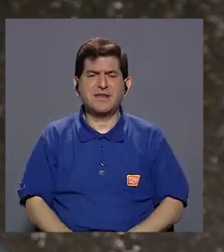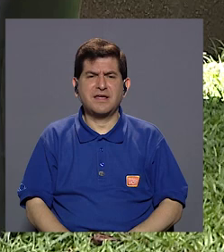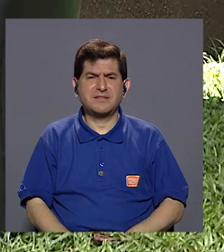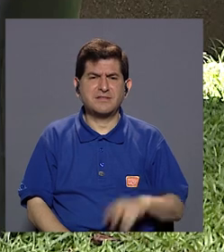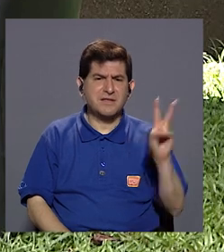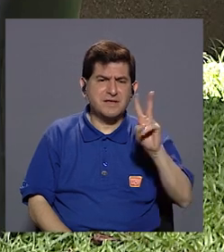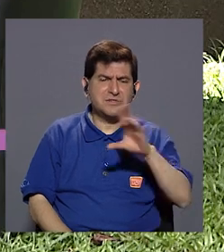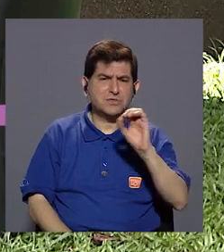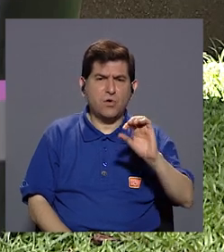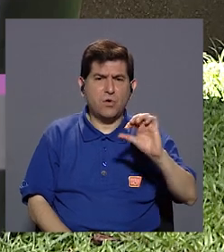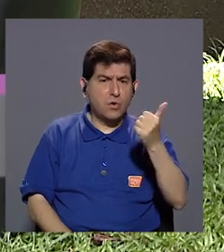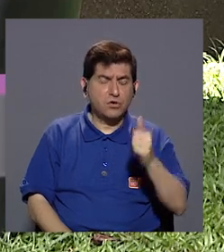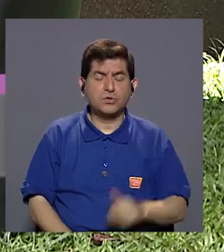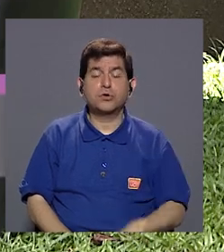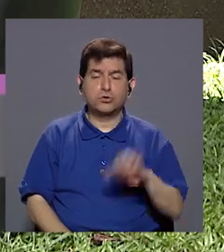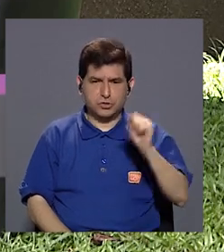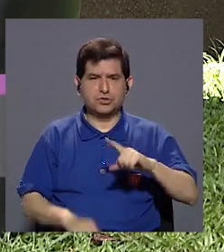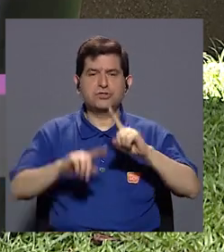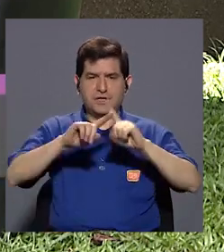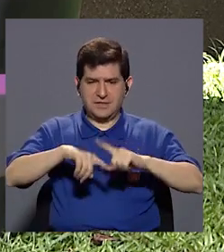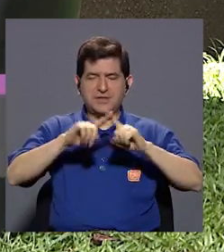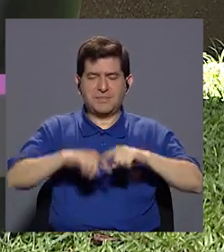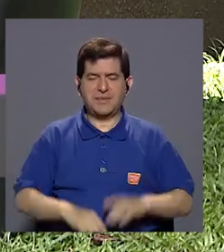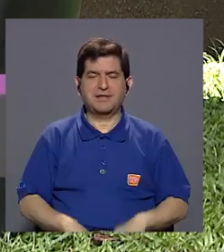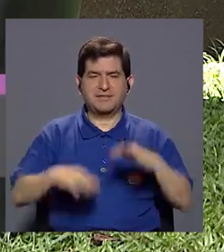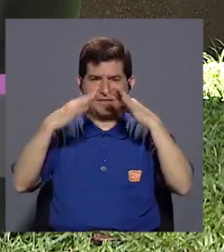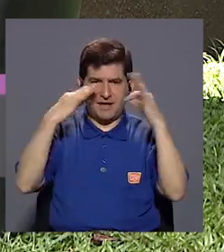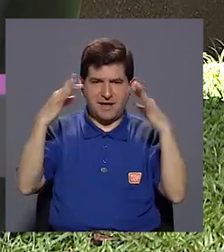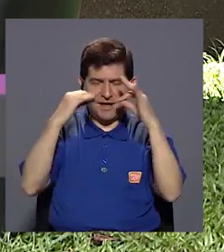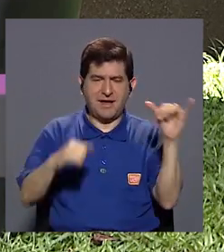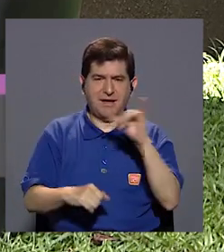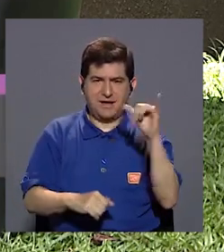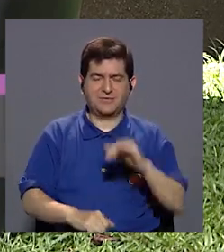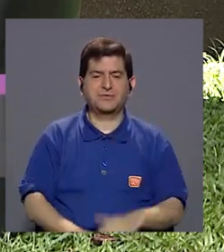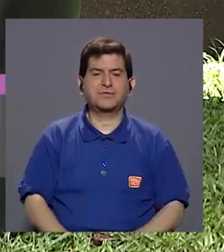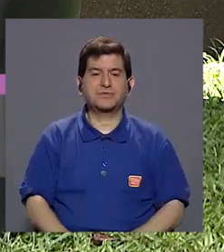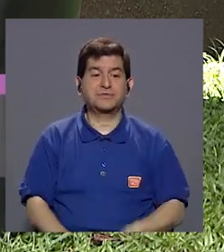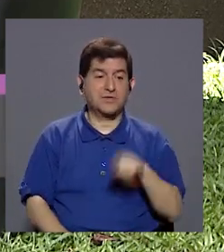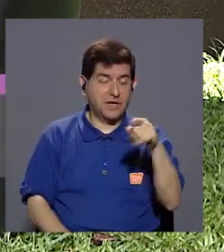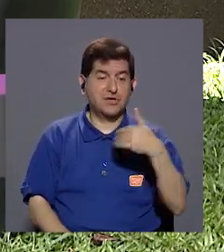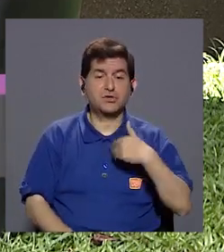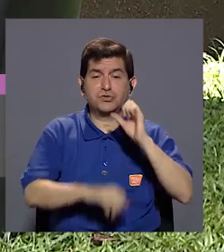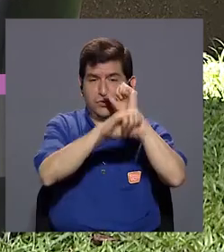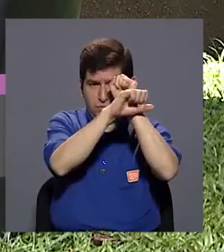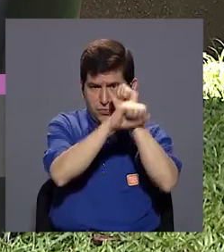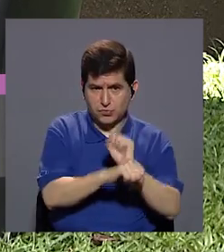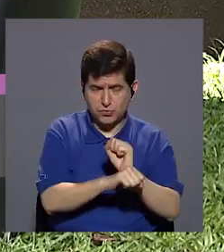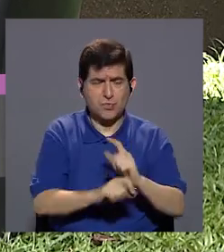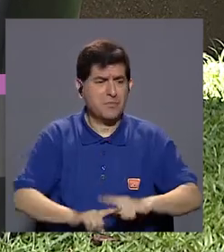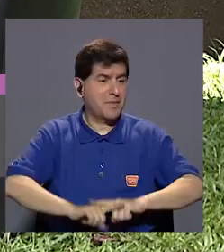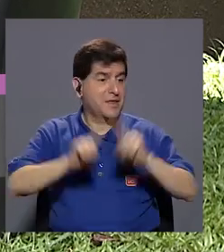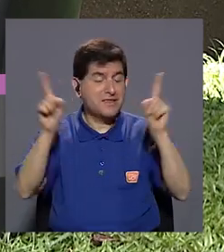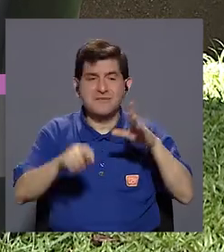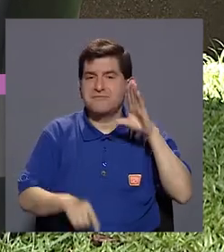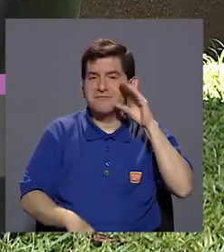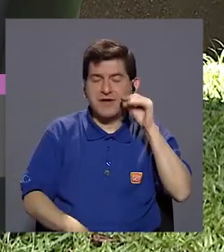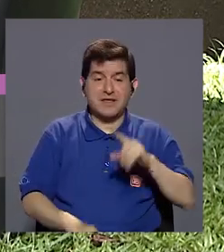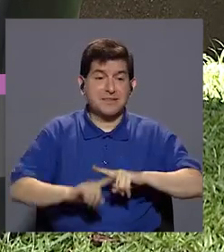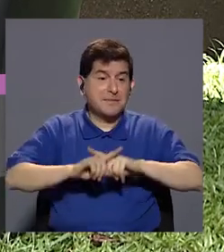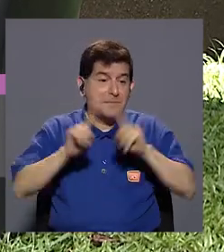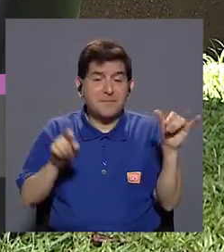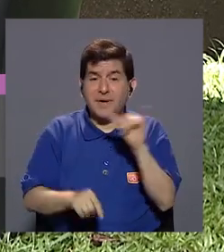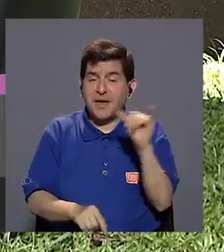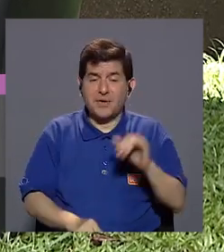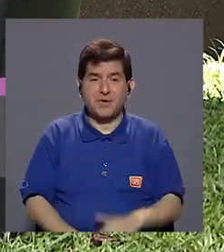Todo varía porque cada especie es diferente. En los gatos, por ejemplo, igual, ¿verdad? Ellos tienen costumbres diferentes a los perros,